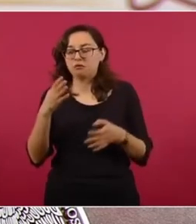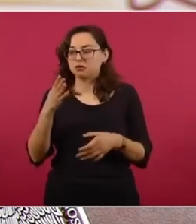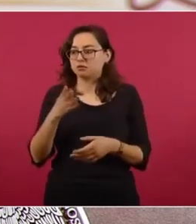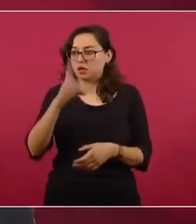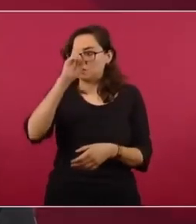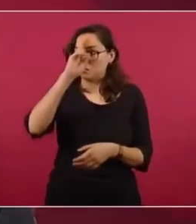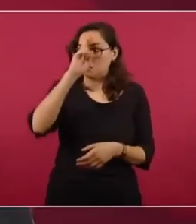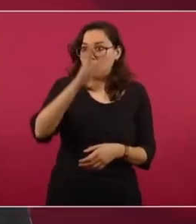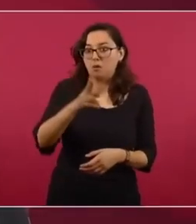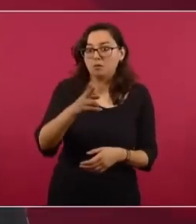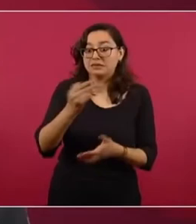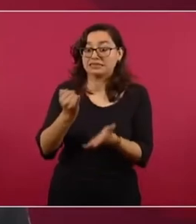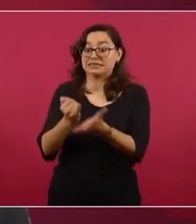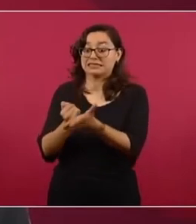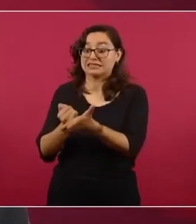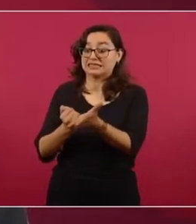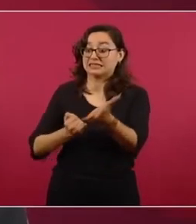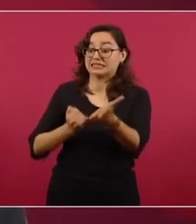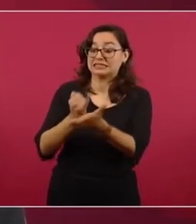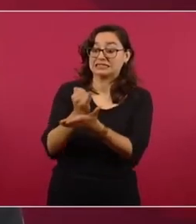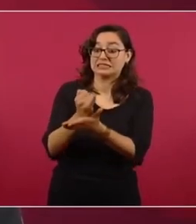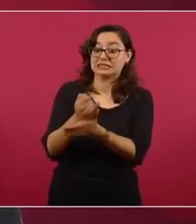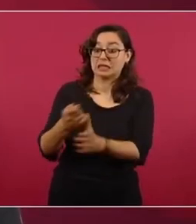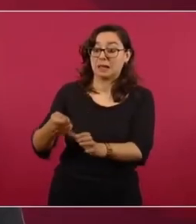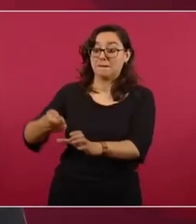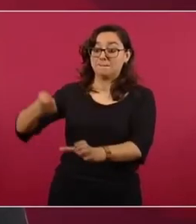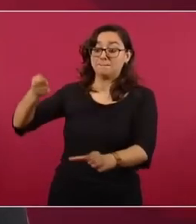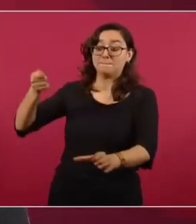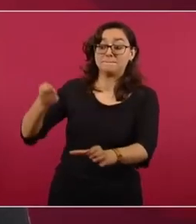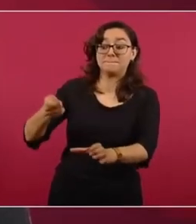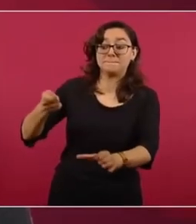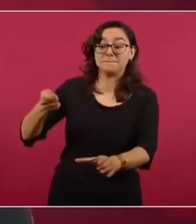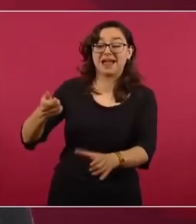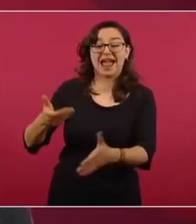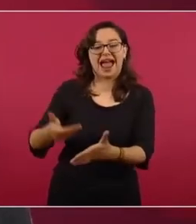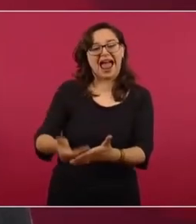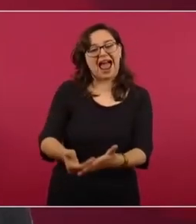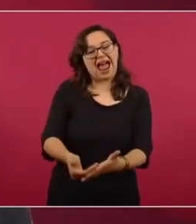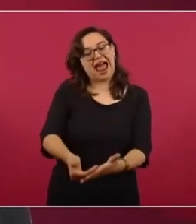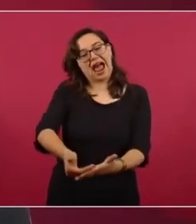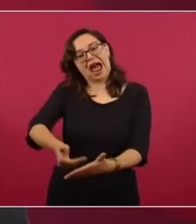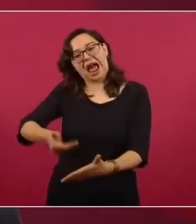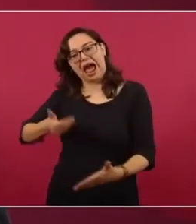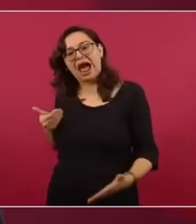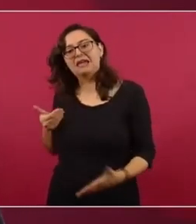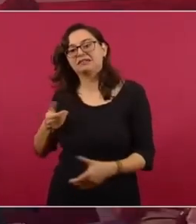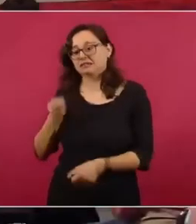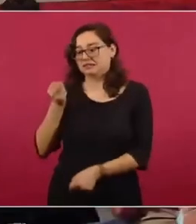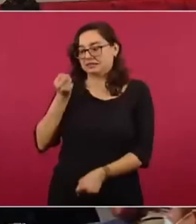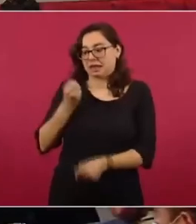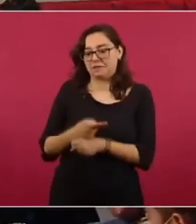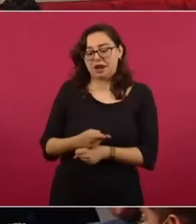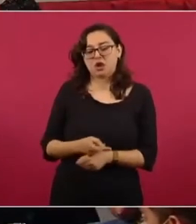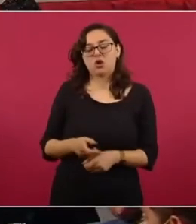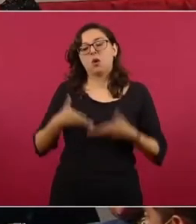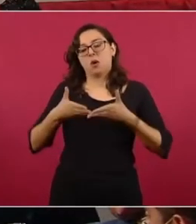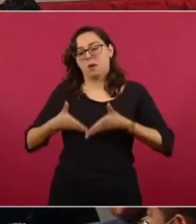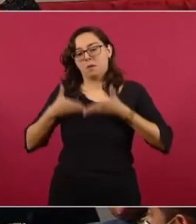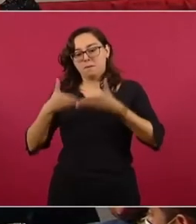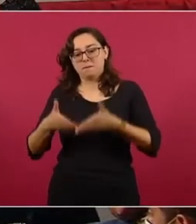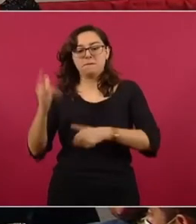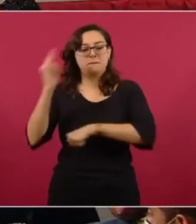ejecutar la prohibición en los puntos aduanales, marítimos, terrestres y aéreos, empezó a abastecerse